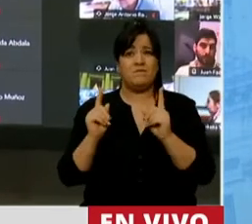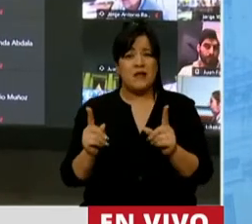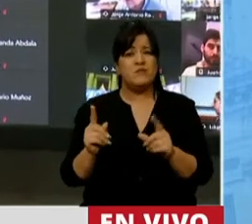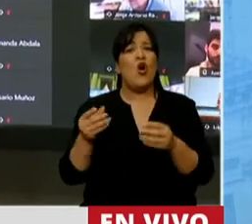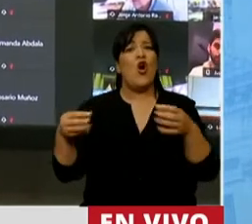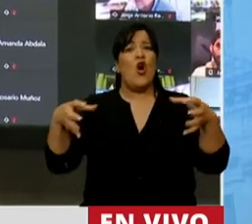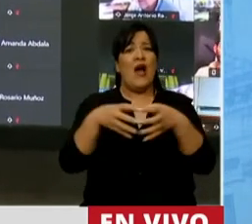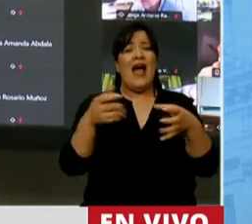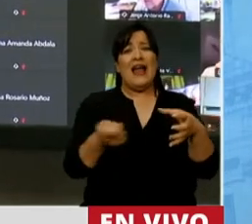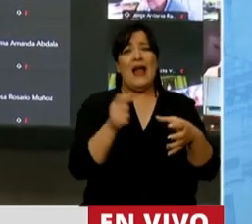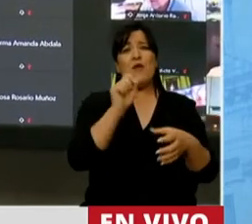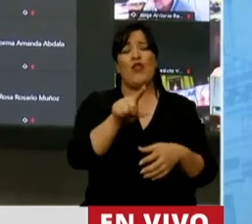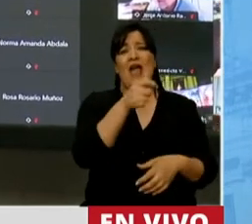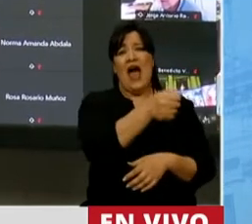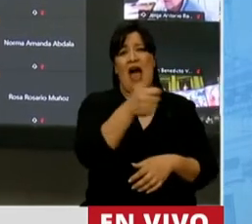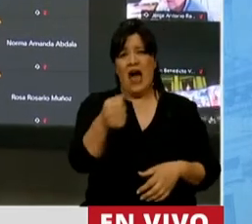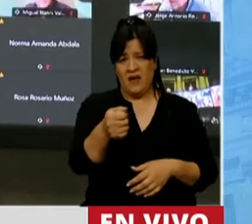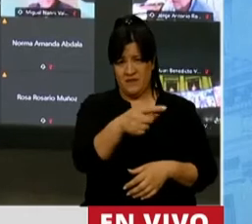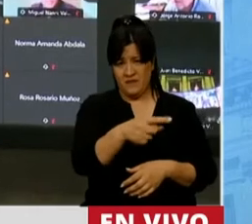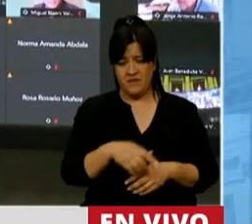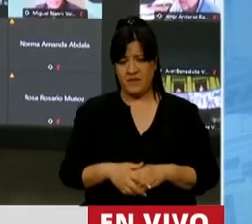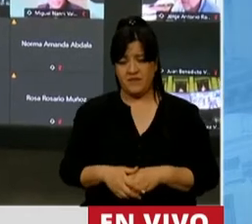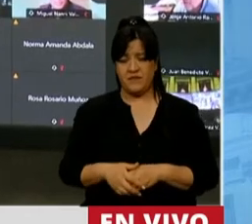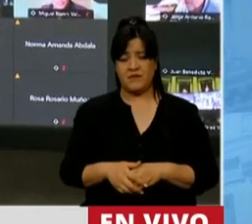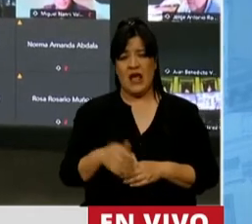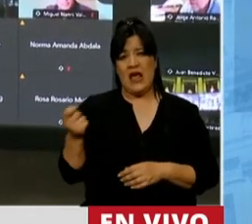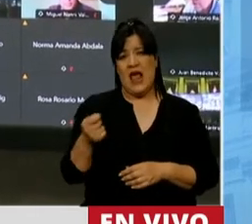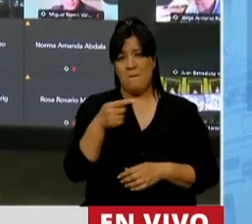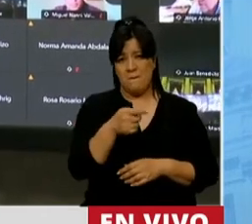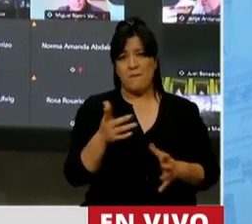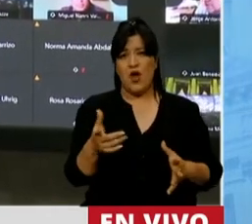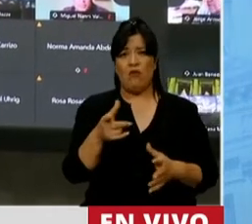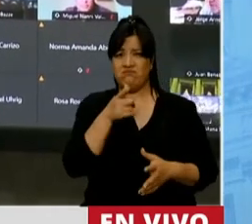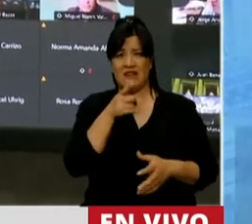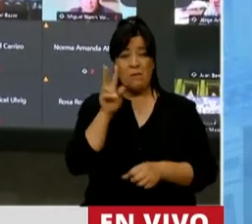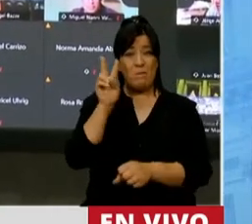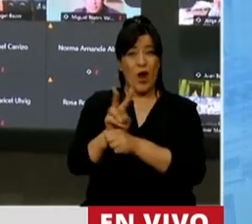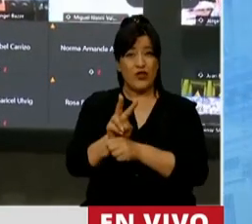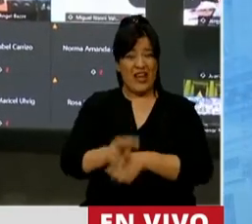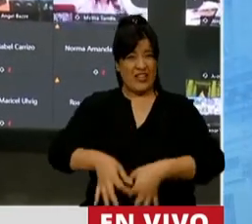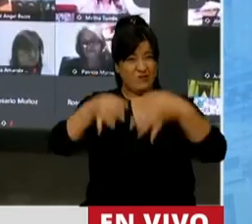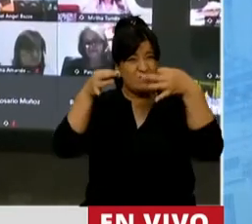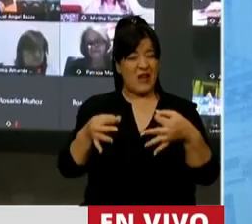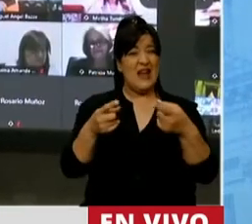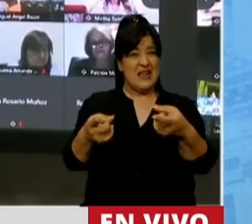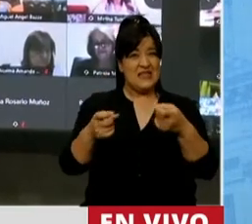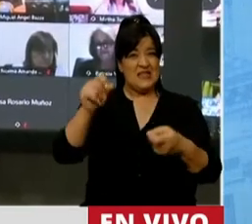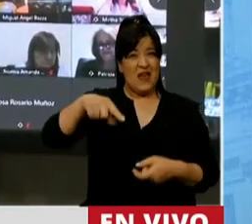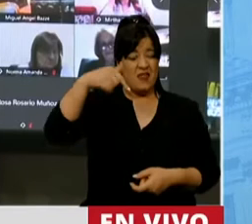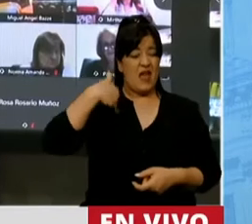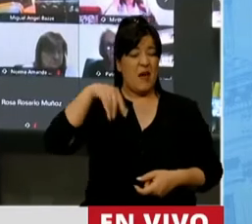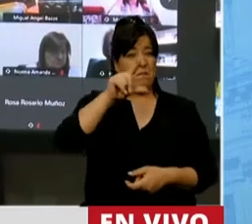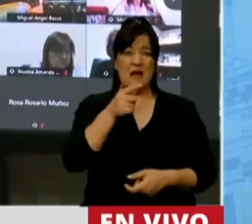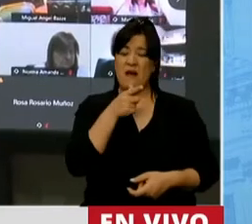significan los gremios de aerolíneas argentinas. No parecen proteger realmente las necesidades de nuestro país.